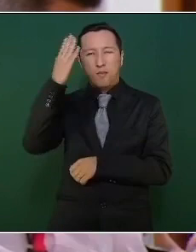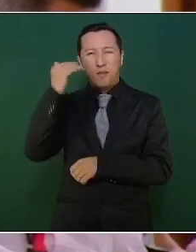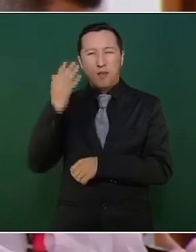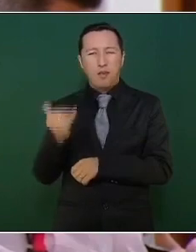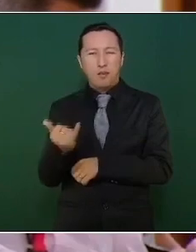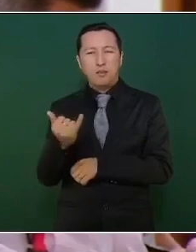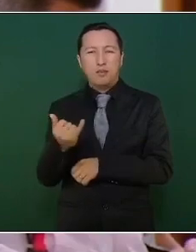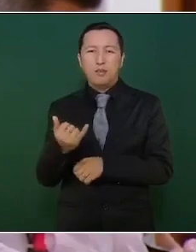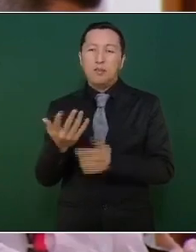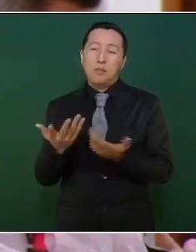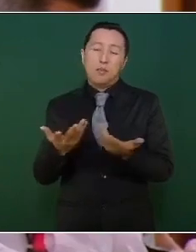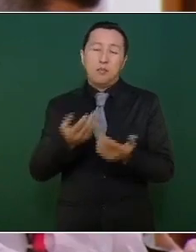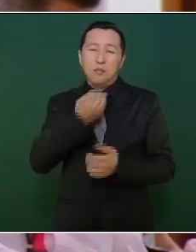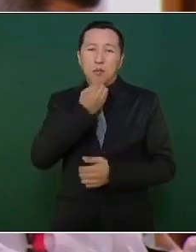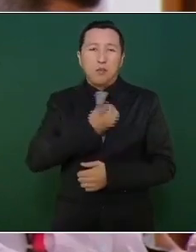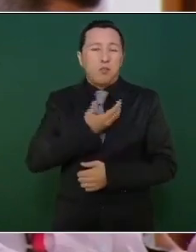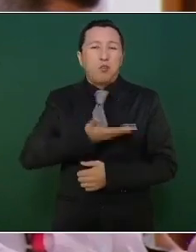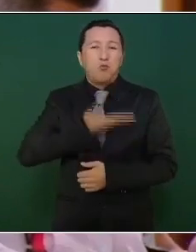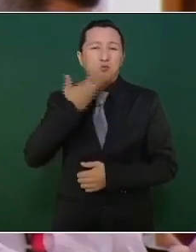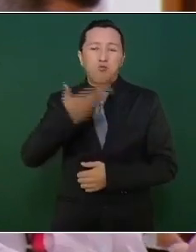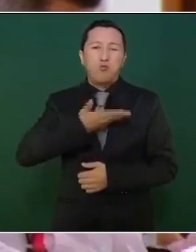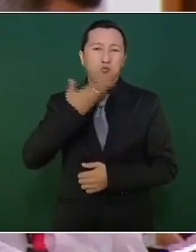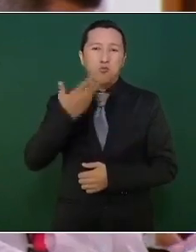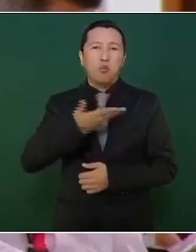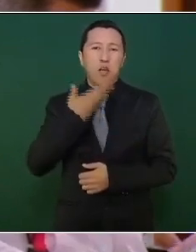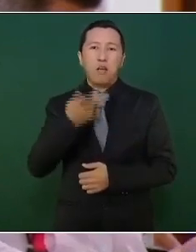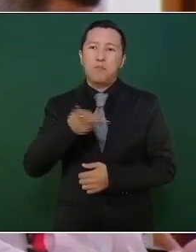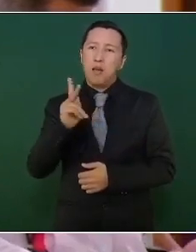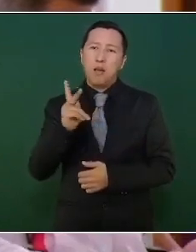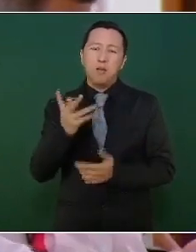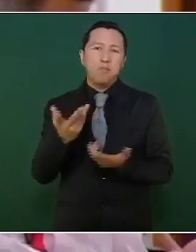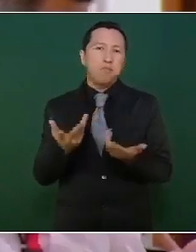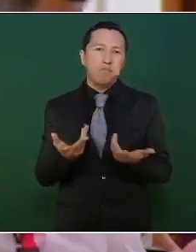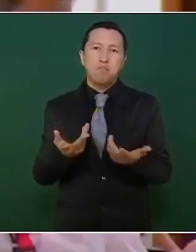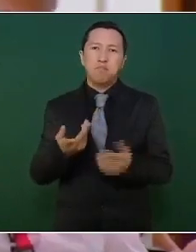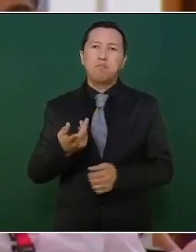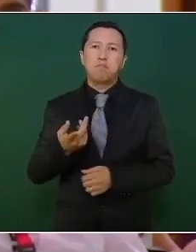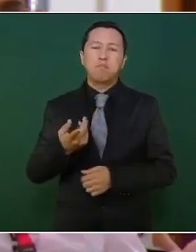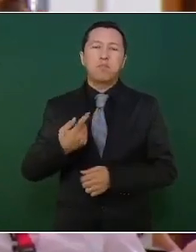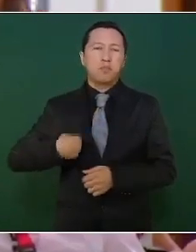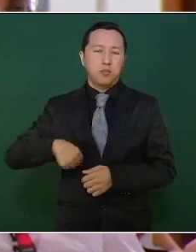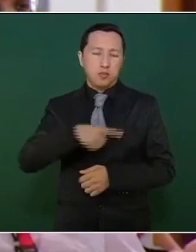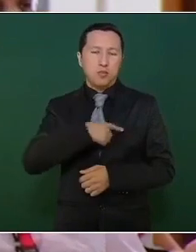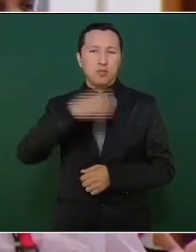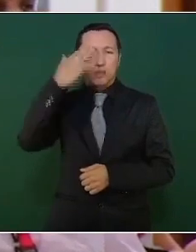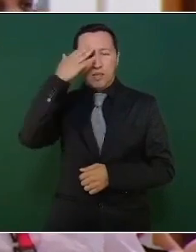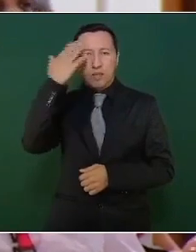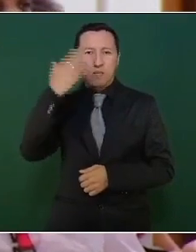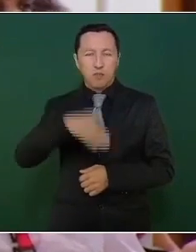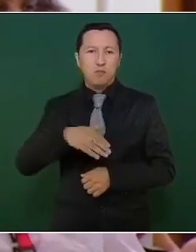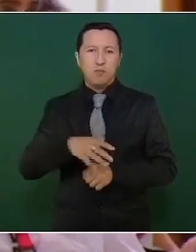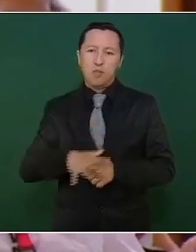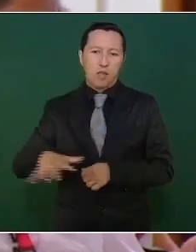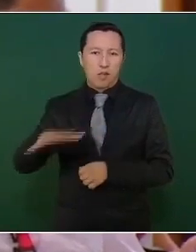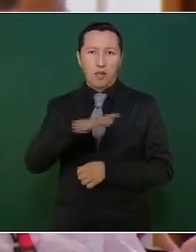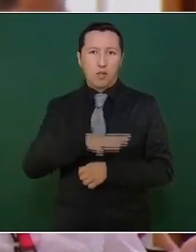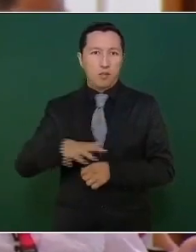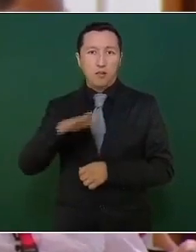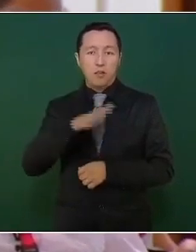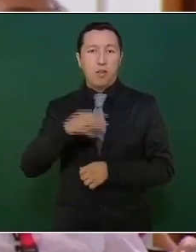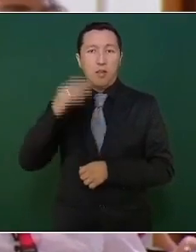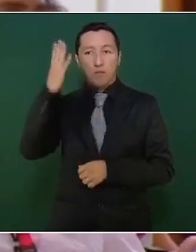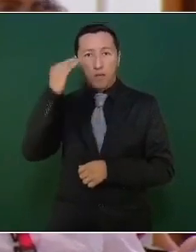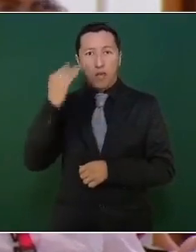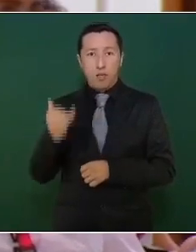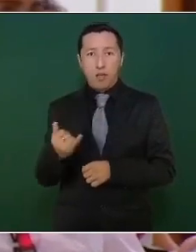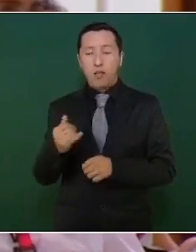nos resistimos a seguir pensando que los mayas son un museo etnográfico y no es